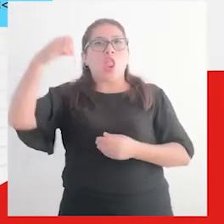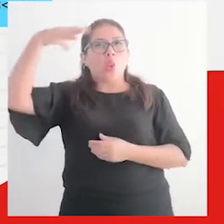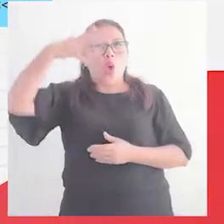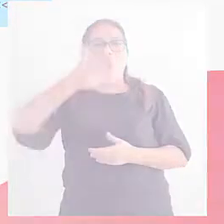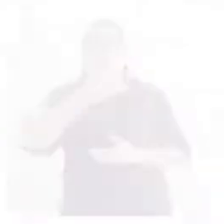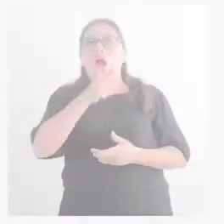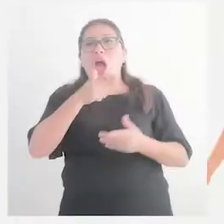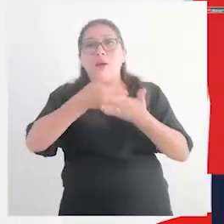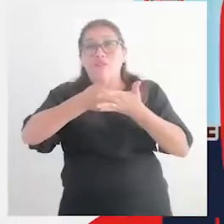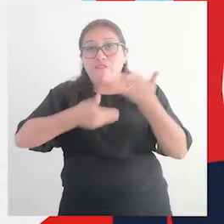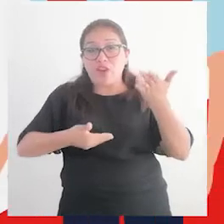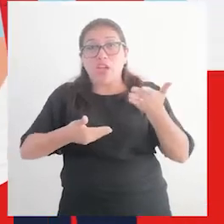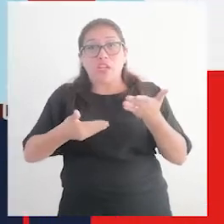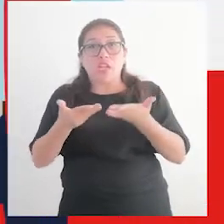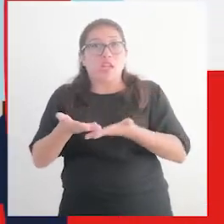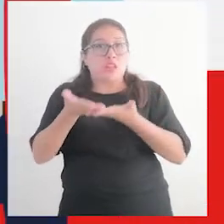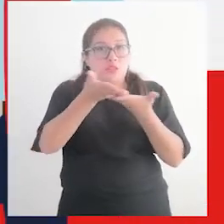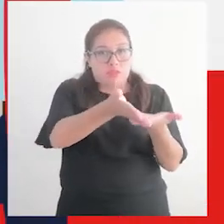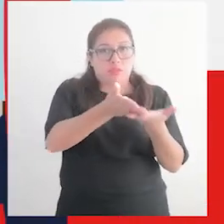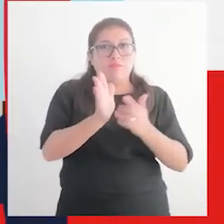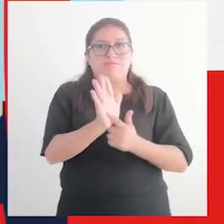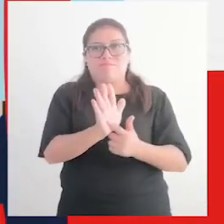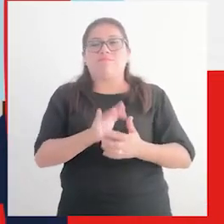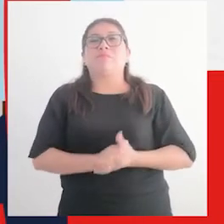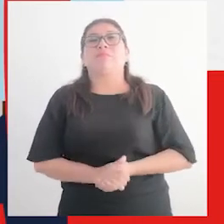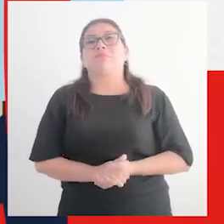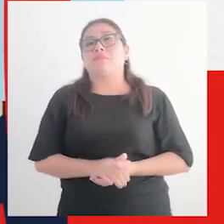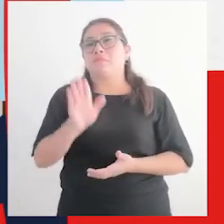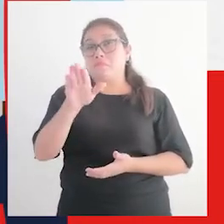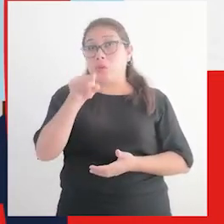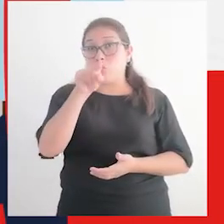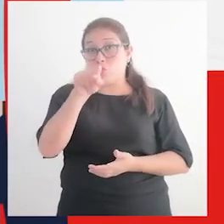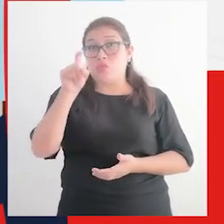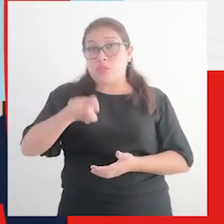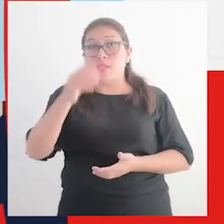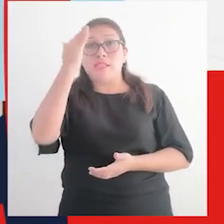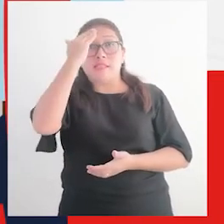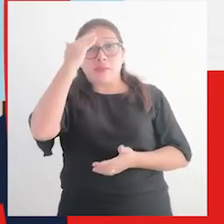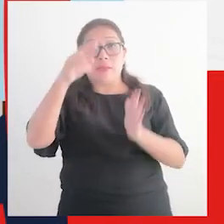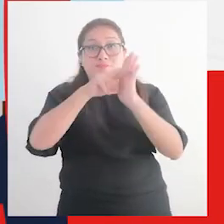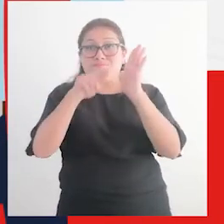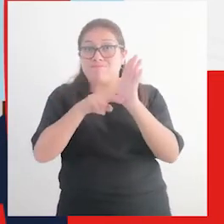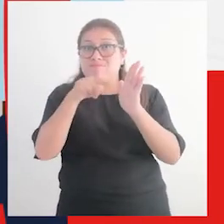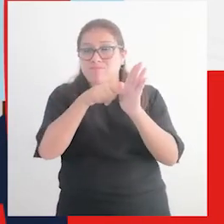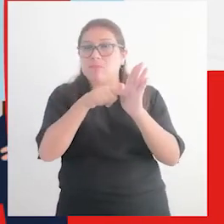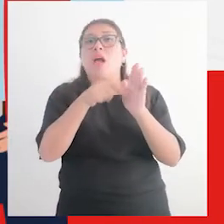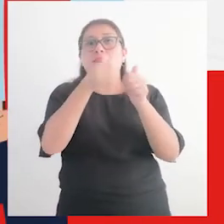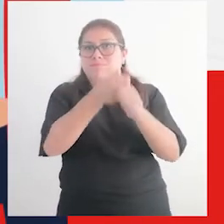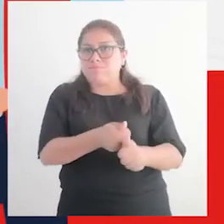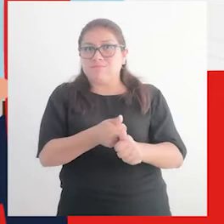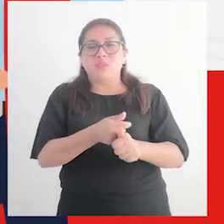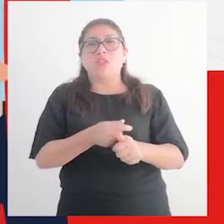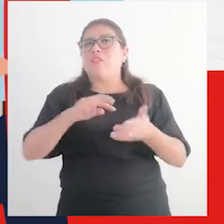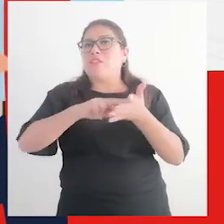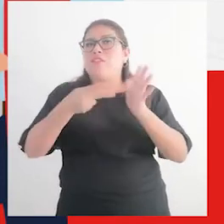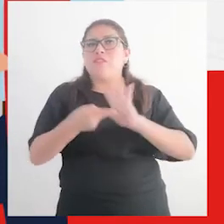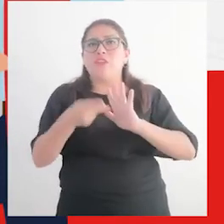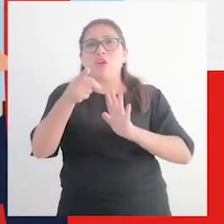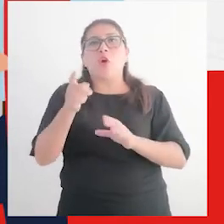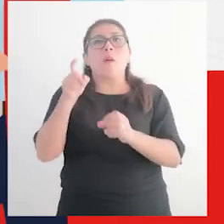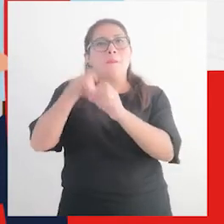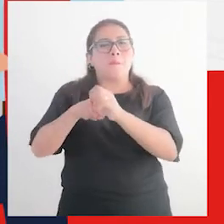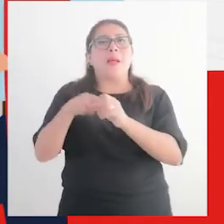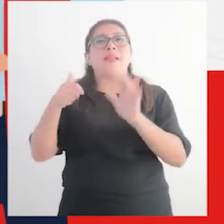estos servicios. Ten en cuenta que el cumplimiento de los requisitos no significa que la afiliación a Pensión 65 será inmediata. El ingreso